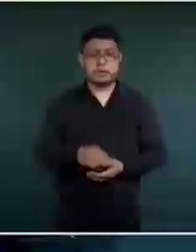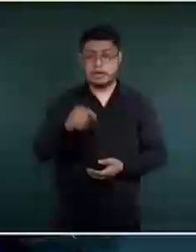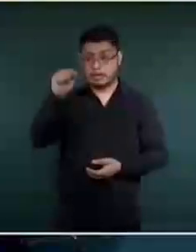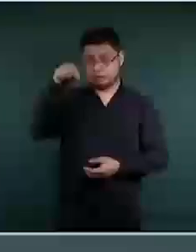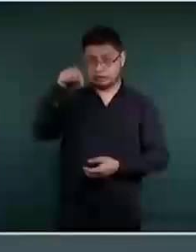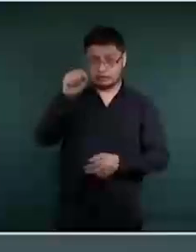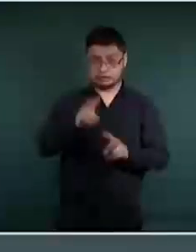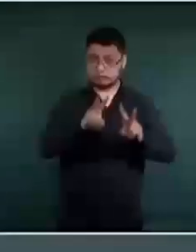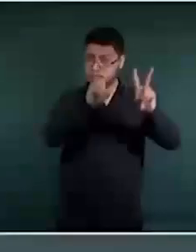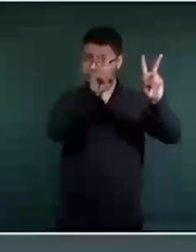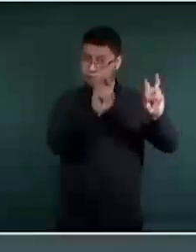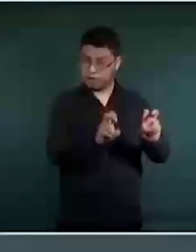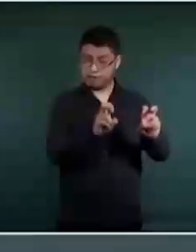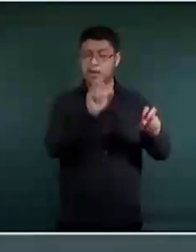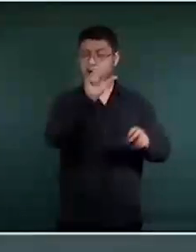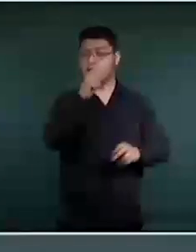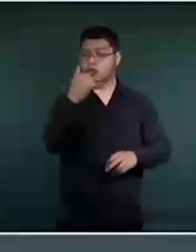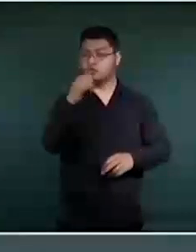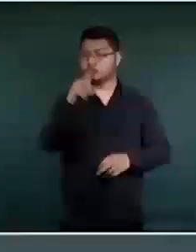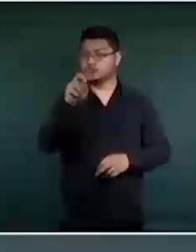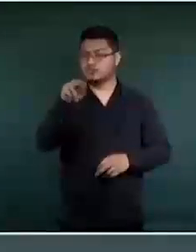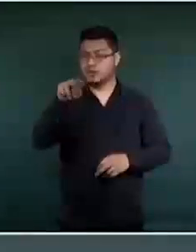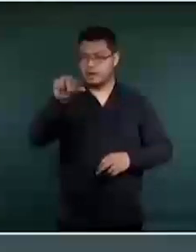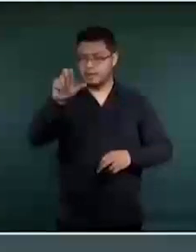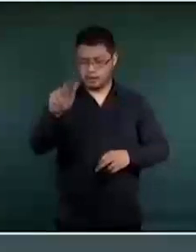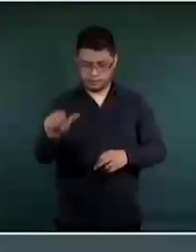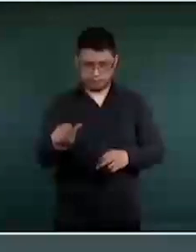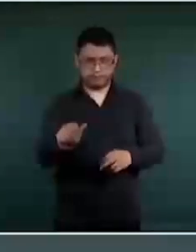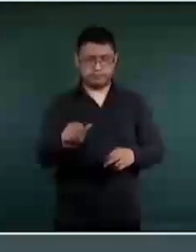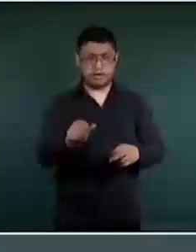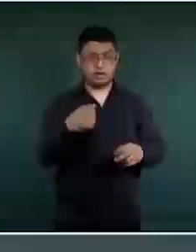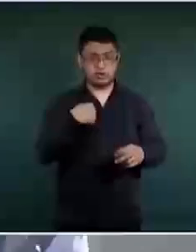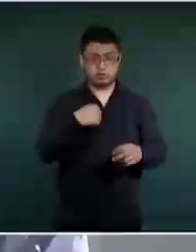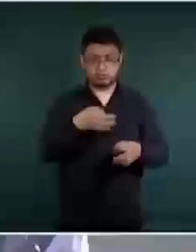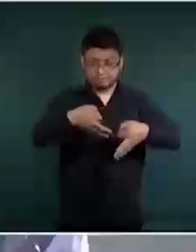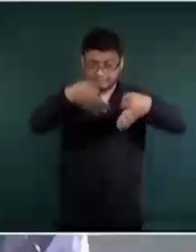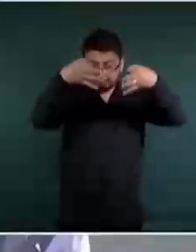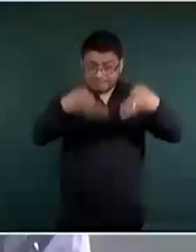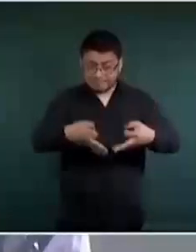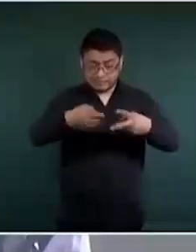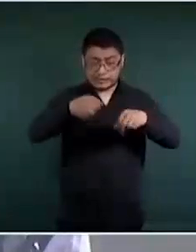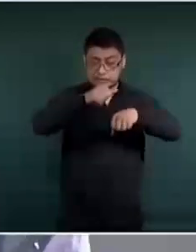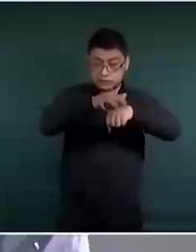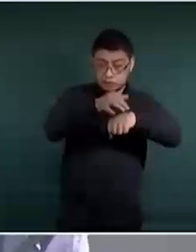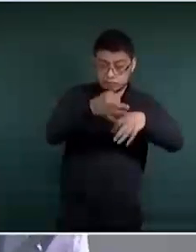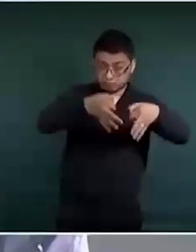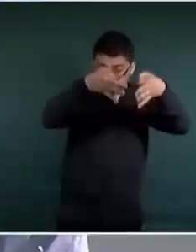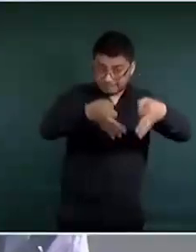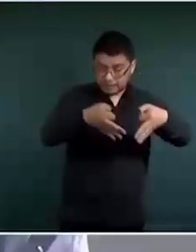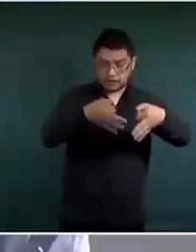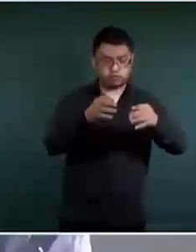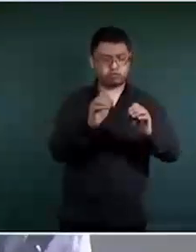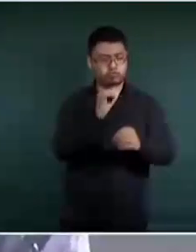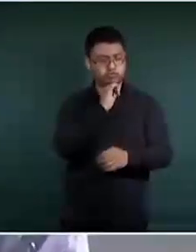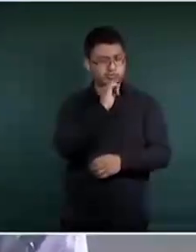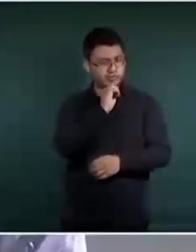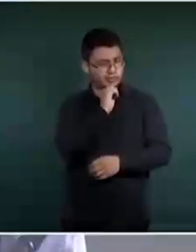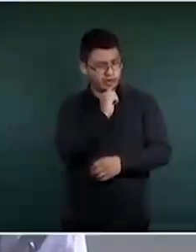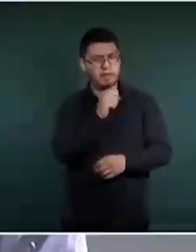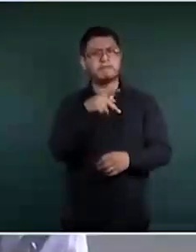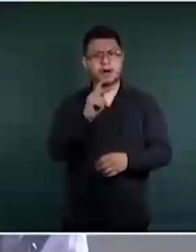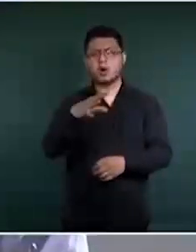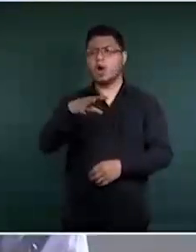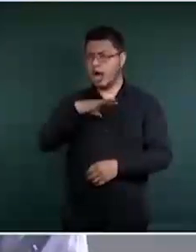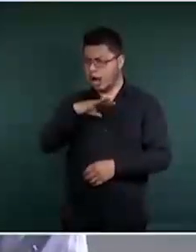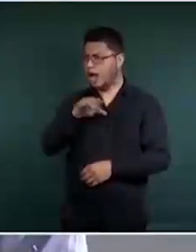No tengo el dato exacto, pero ya hay órdenes de aprehensión y